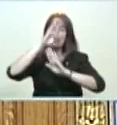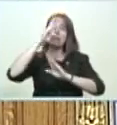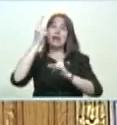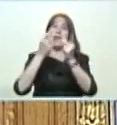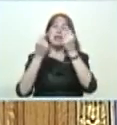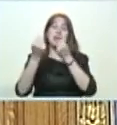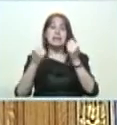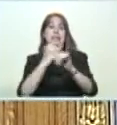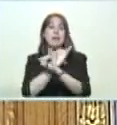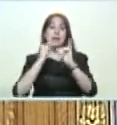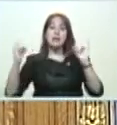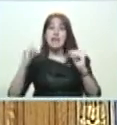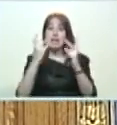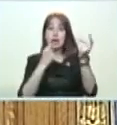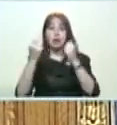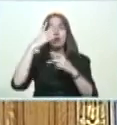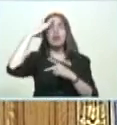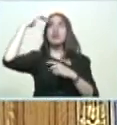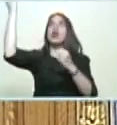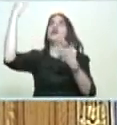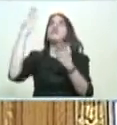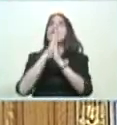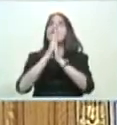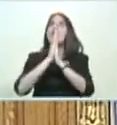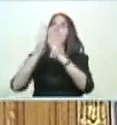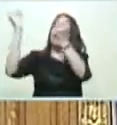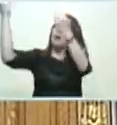económica. Dios Santo, hagámoslo.